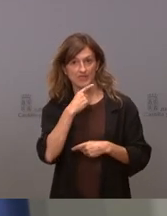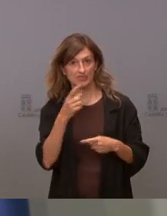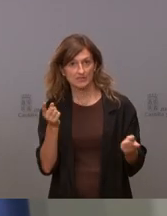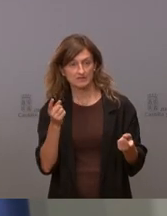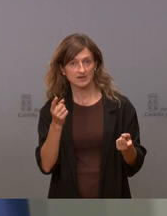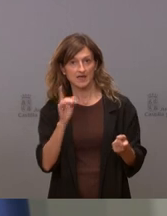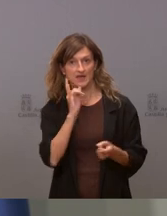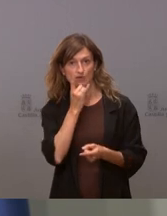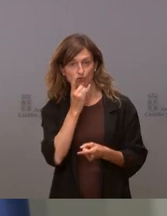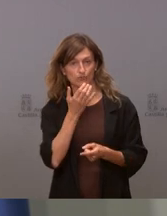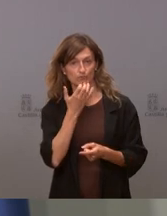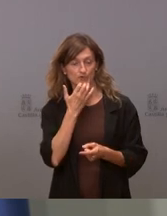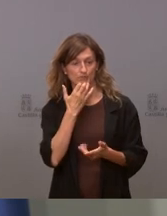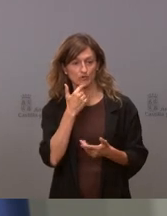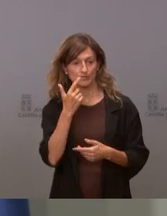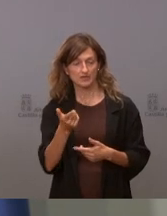y esto sí que es